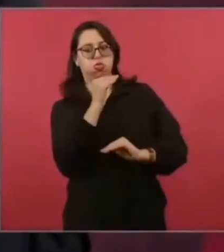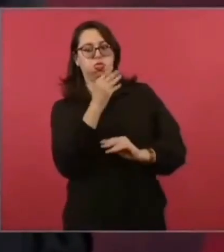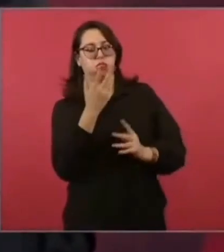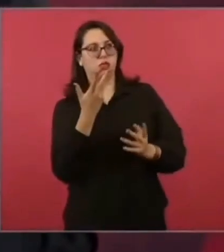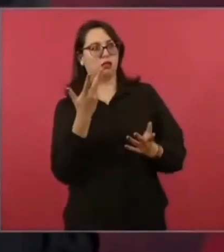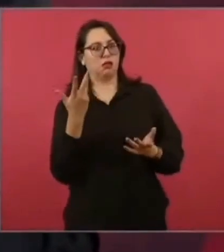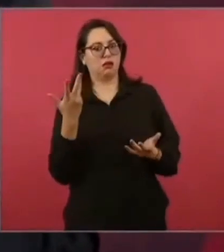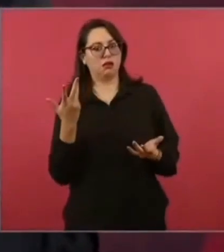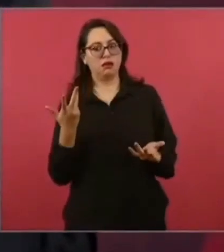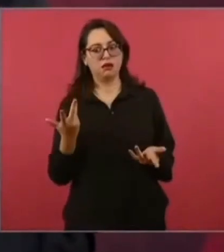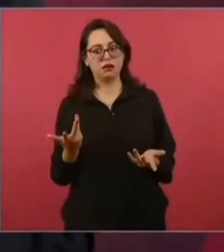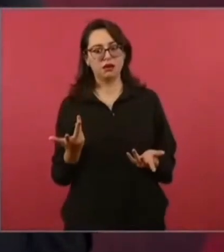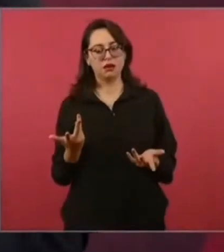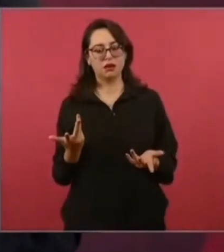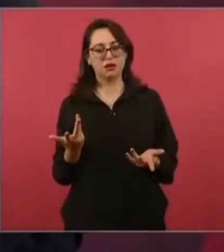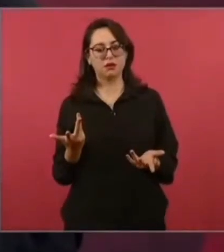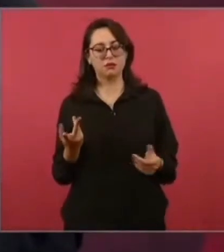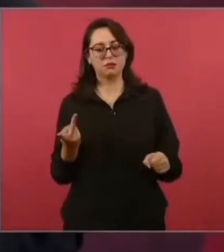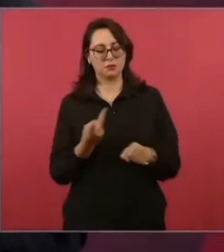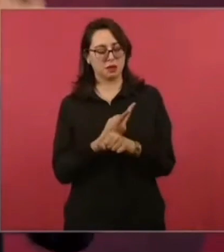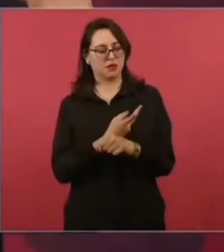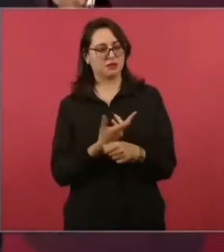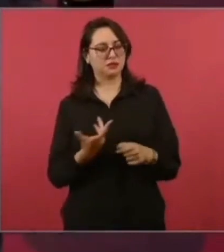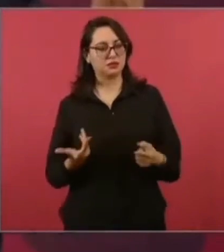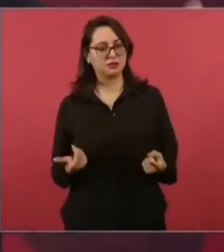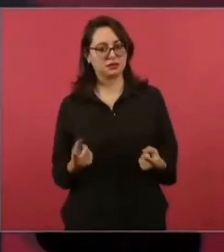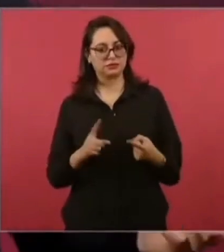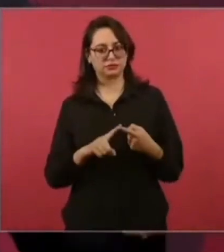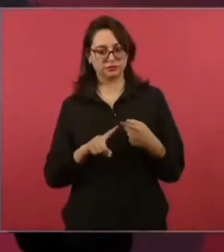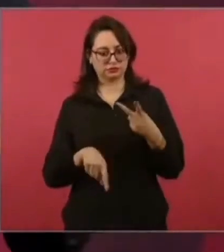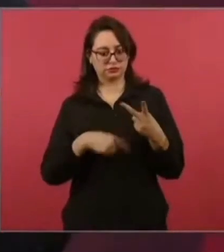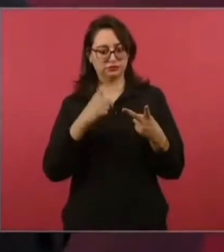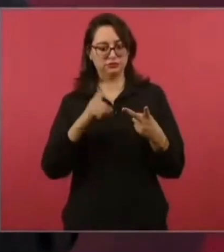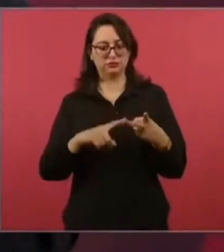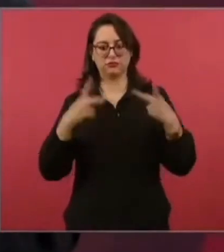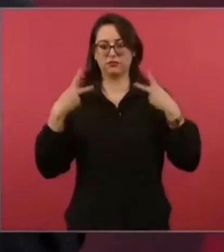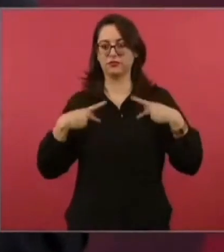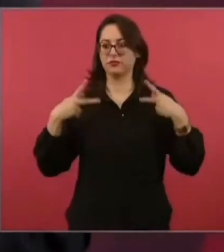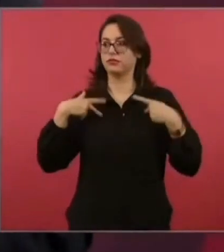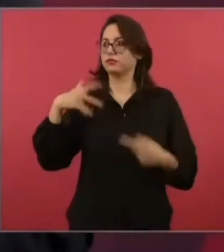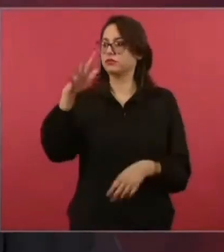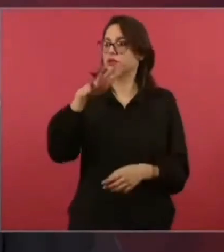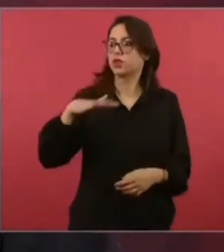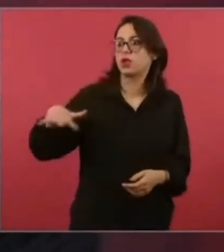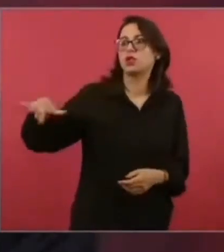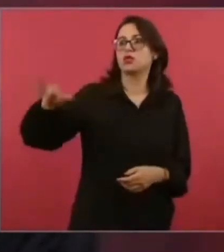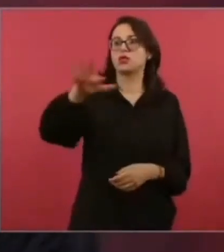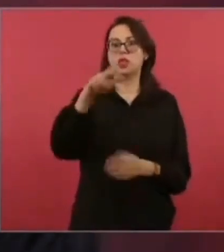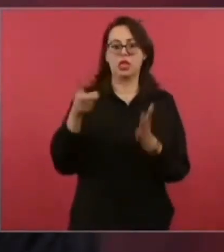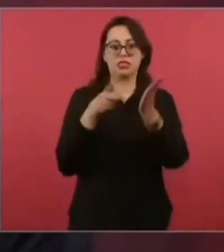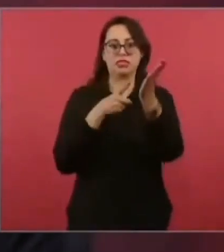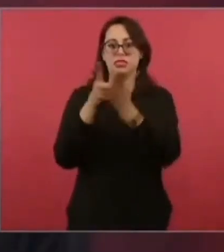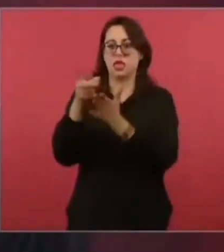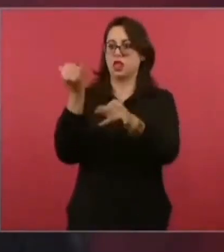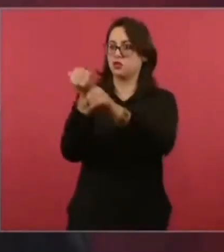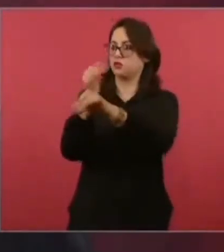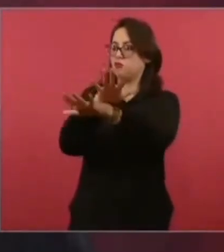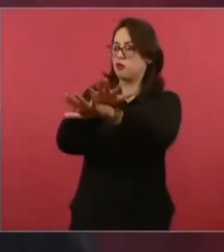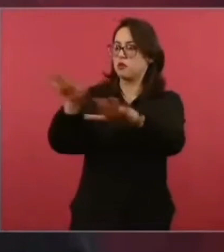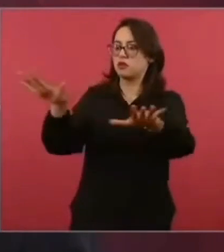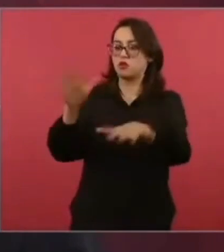informarle al pueblo de que hay un grupo